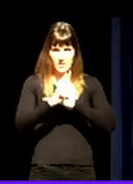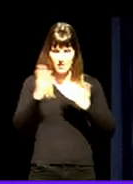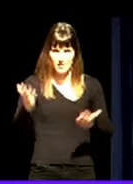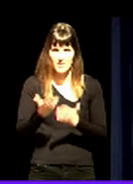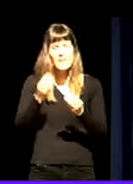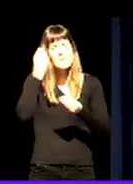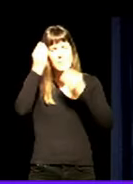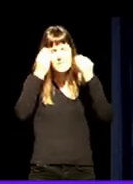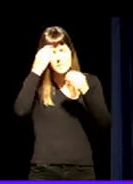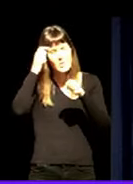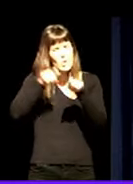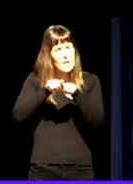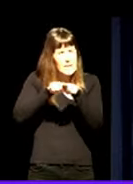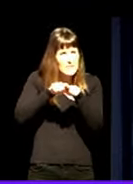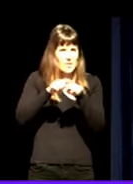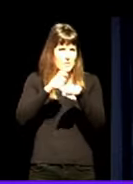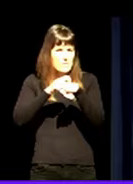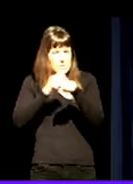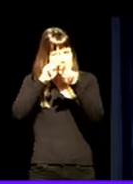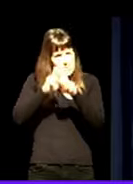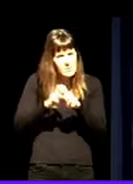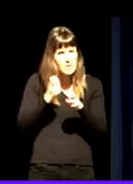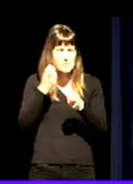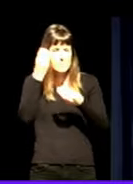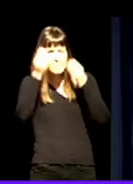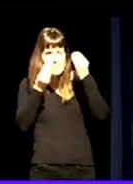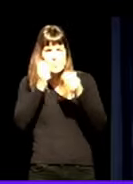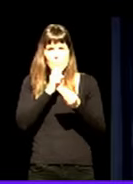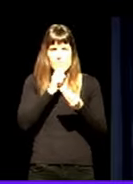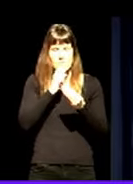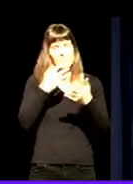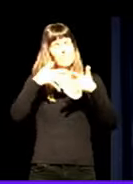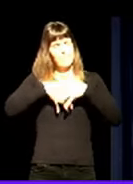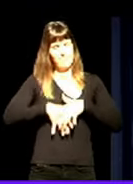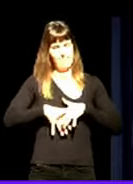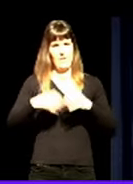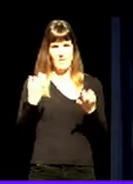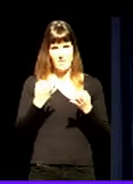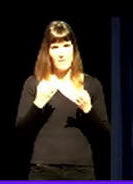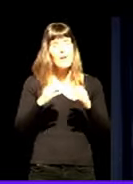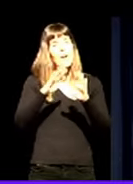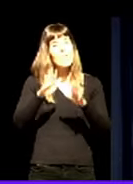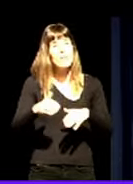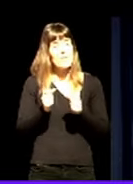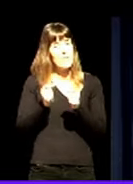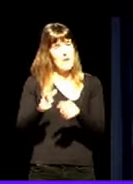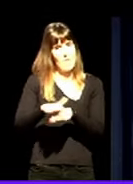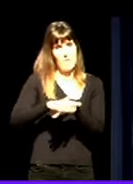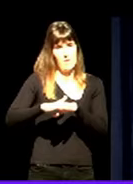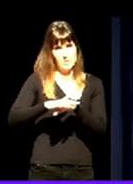kritikoko trebetasunak. Etorkin, osasun garrik, baterako onarria ematen dutenak.